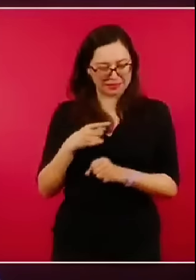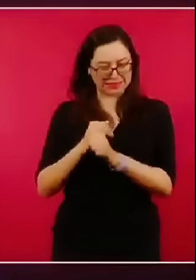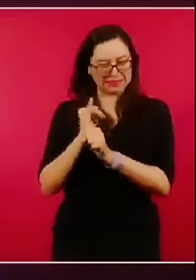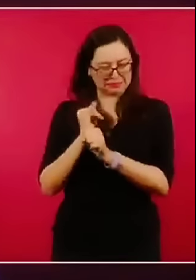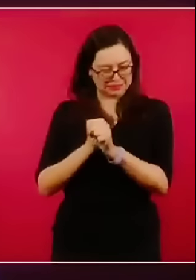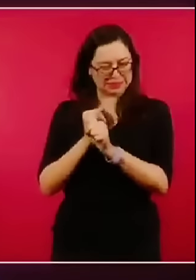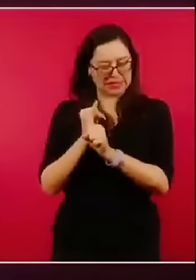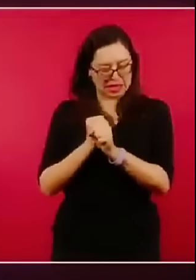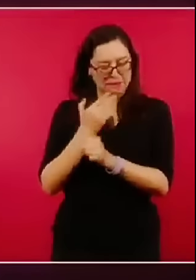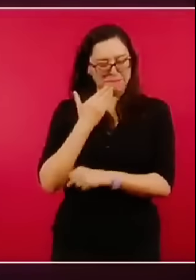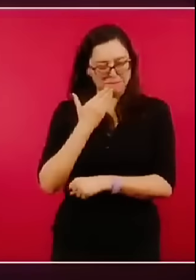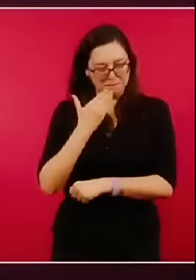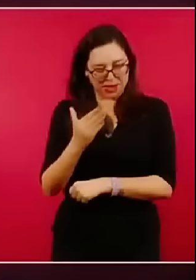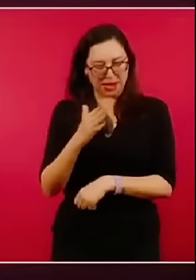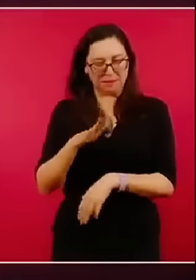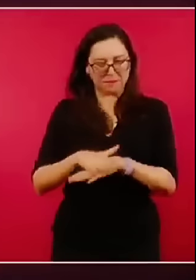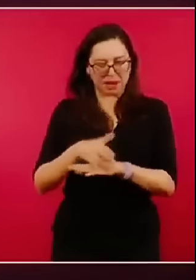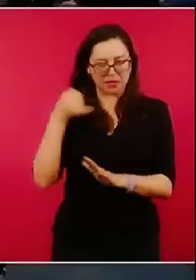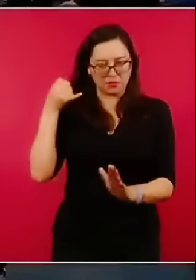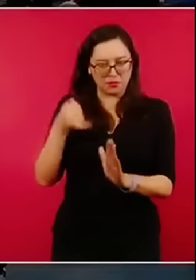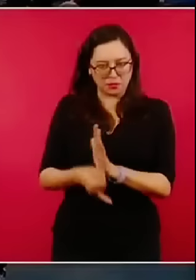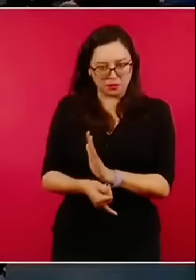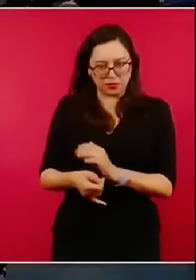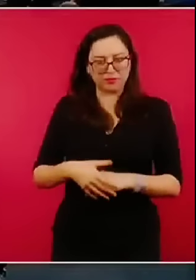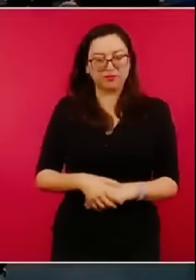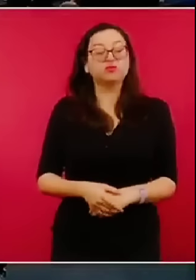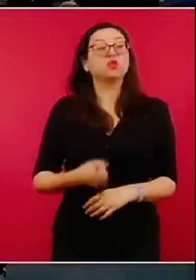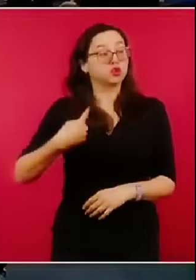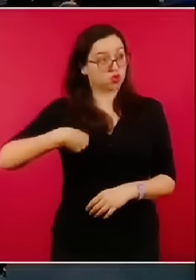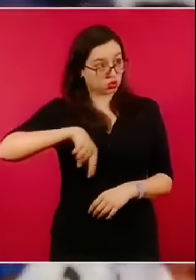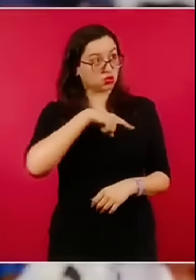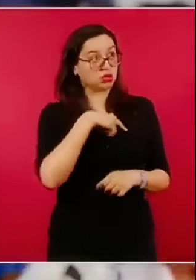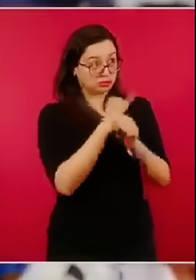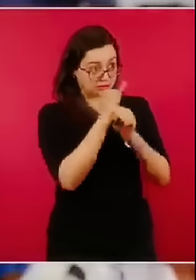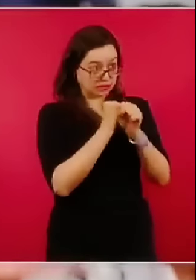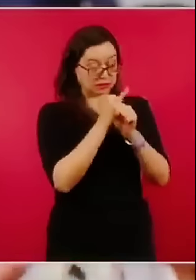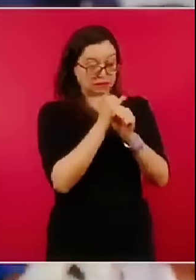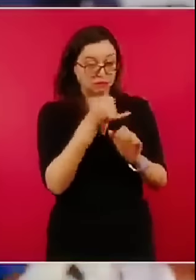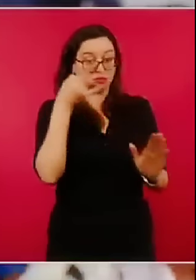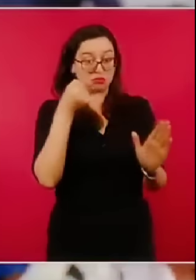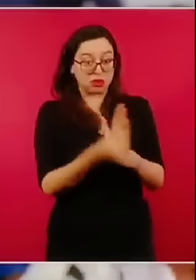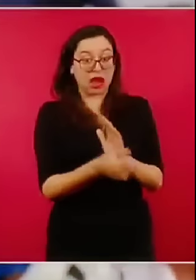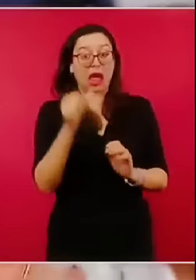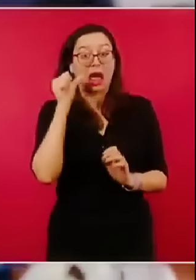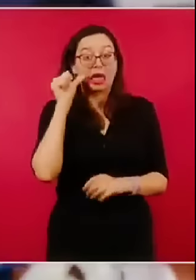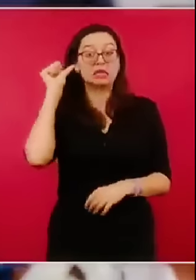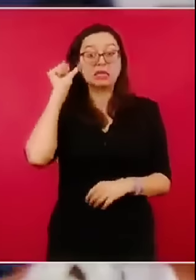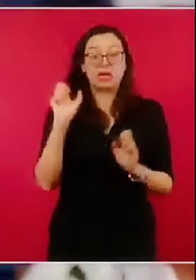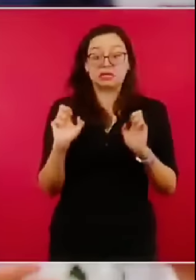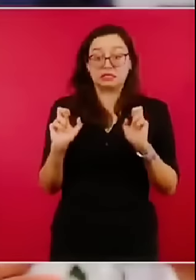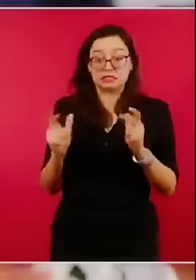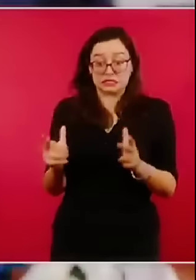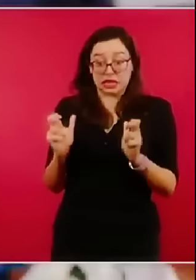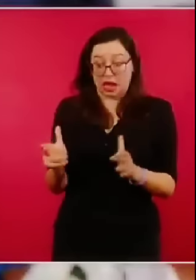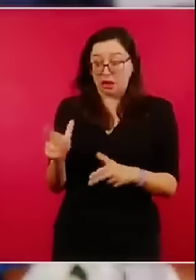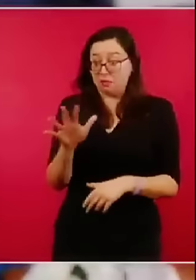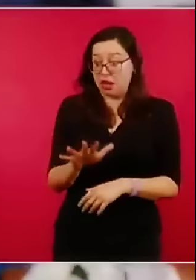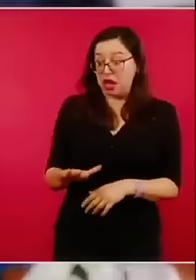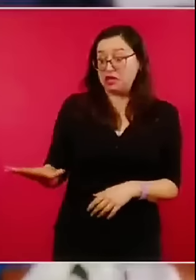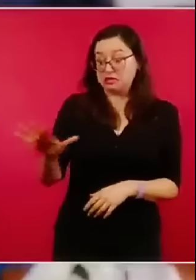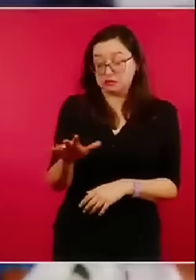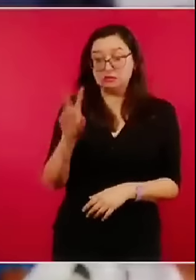a fondo. Hemos hecho una investigación a fondo, señor presidente. Ayer estuvimos en Chiapas, donde hay una población